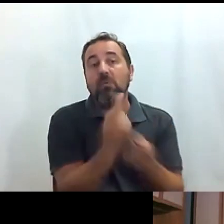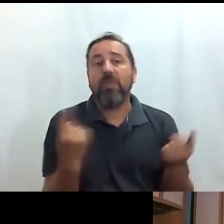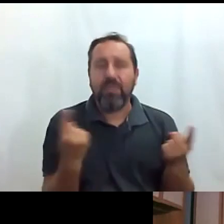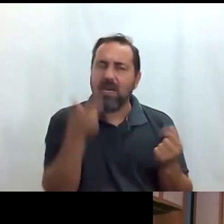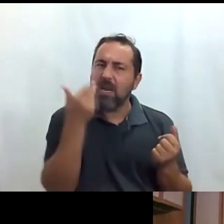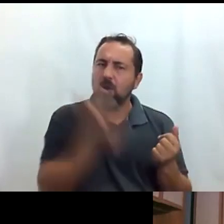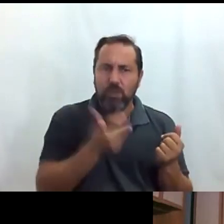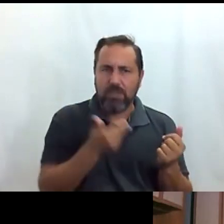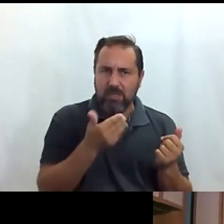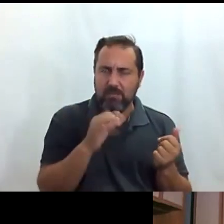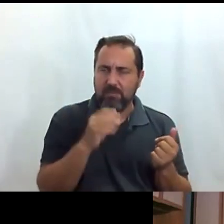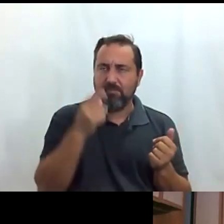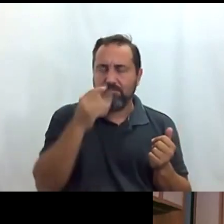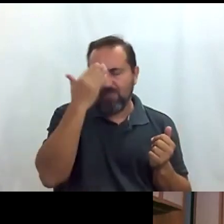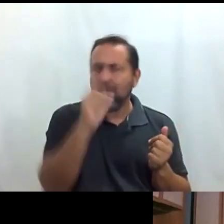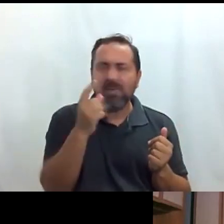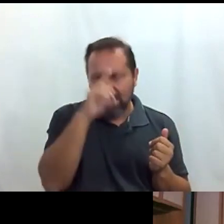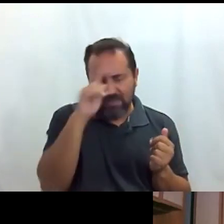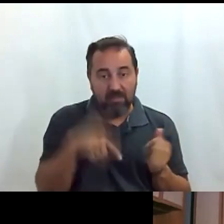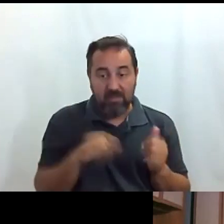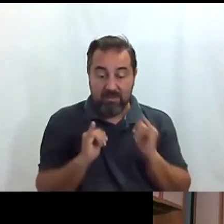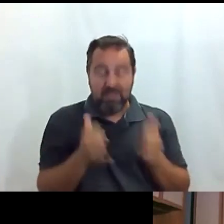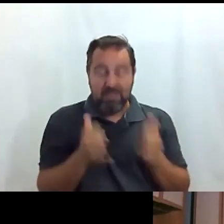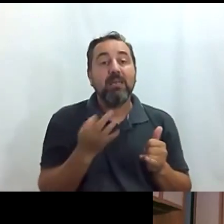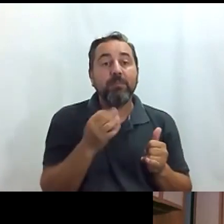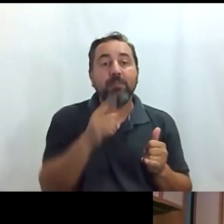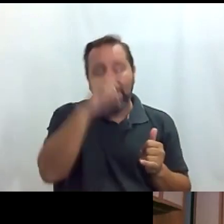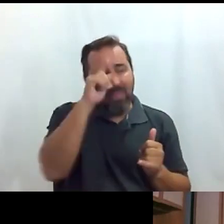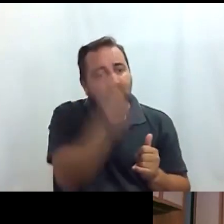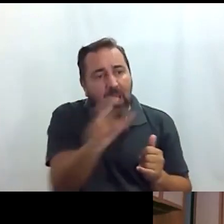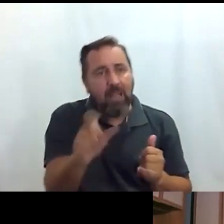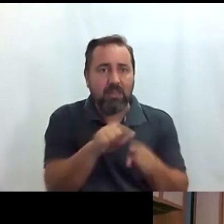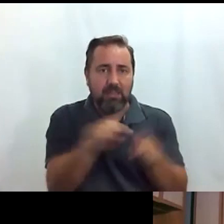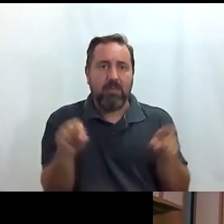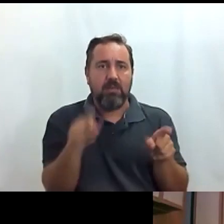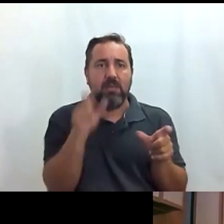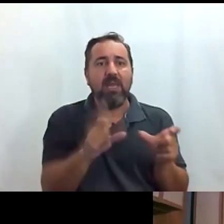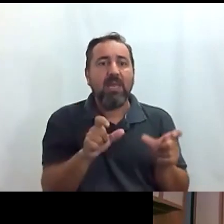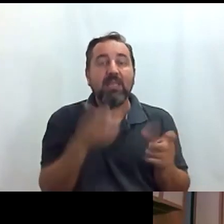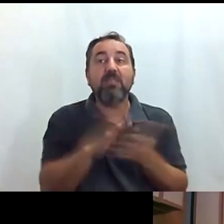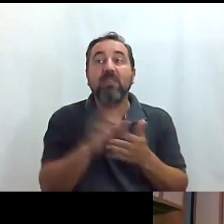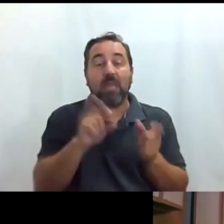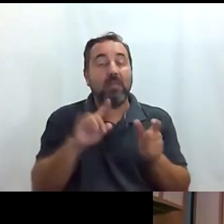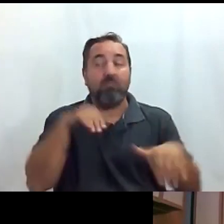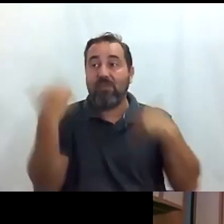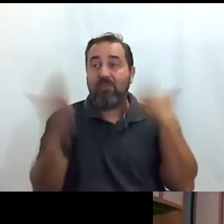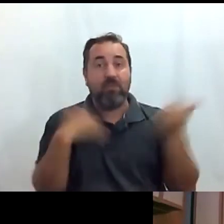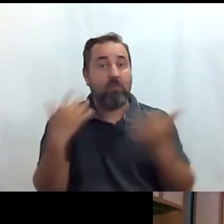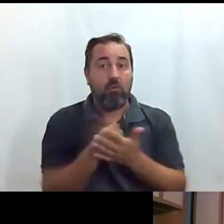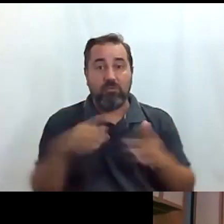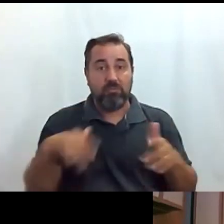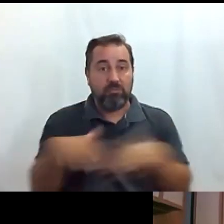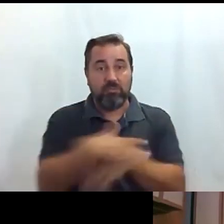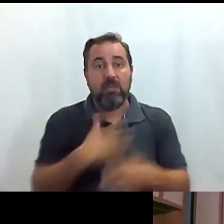importante de venir a Madrid yo creo que es la gente de Madrid que es gente de todos lados y es gente